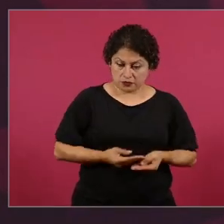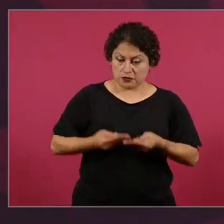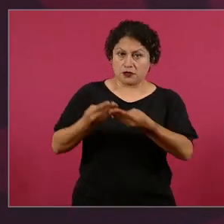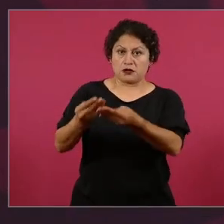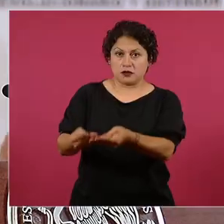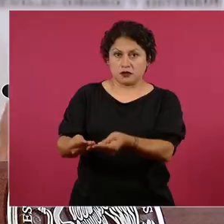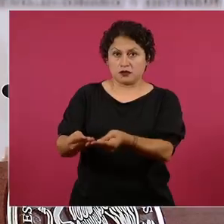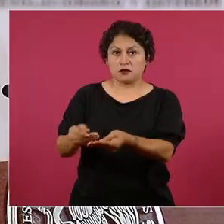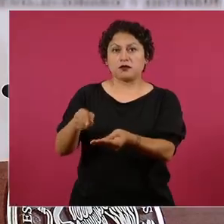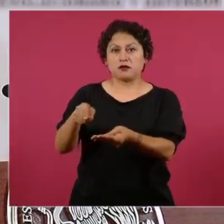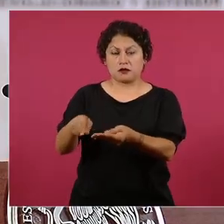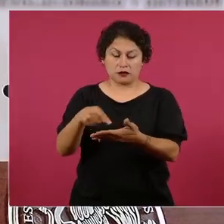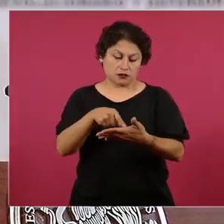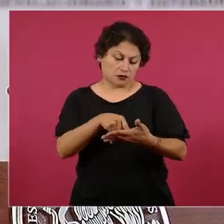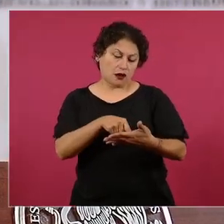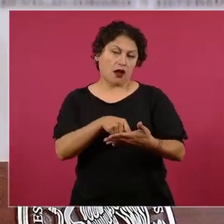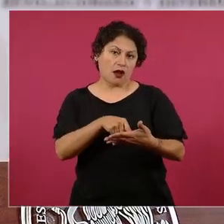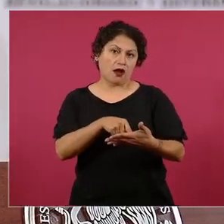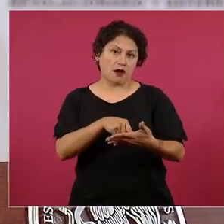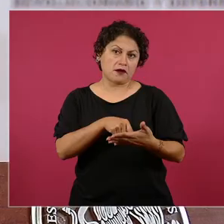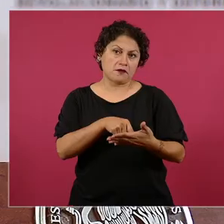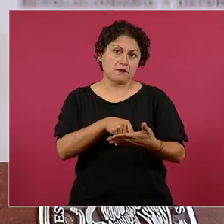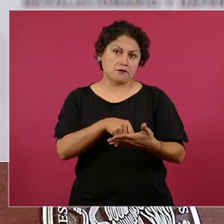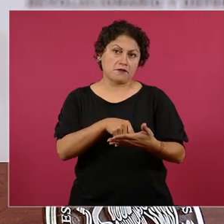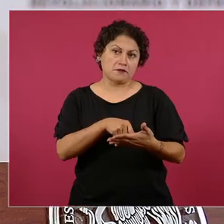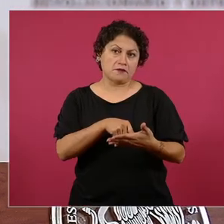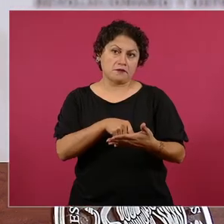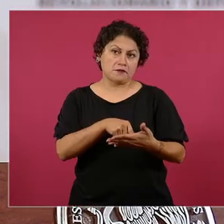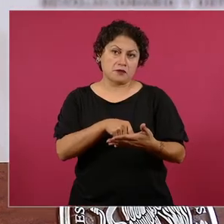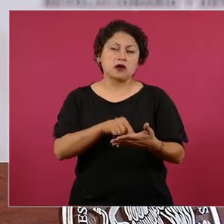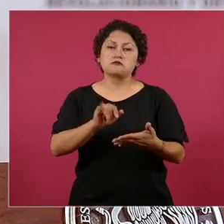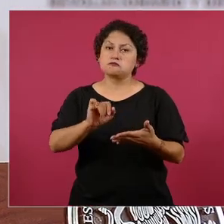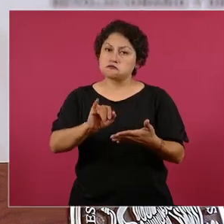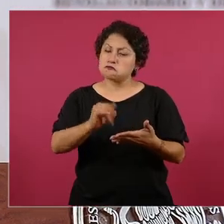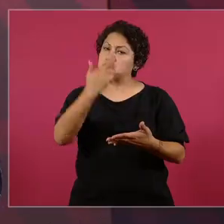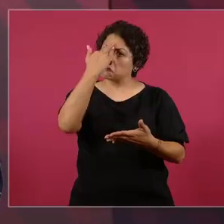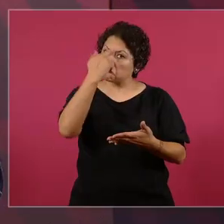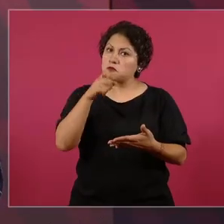le dan la razón a la hacienda pública,